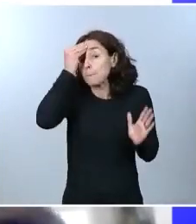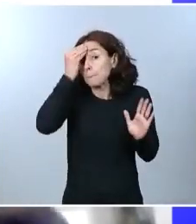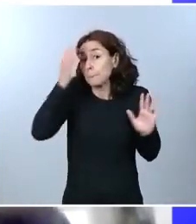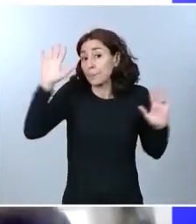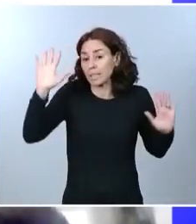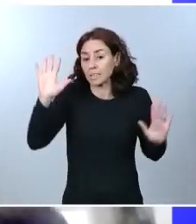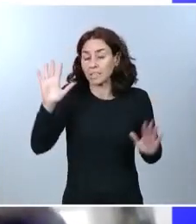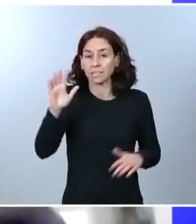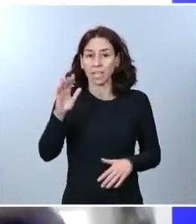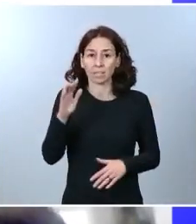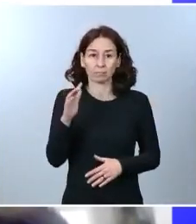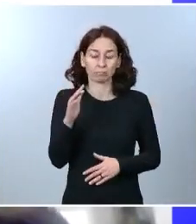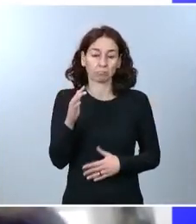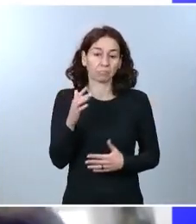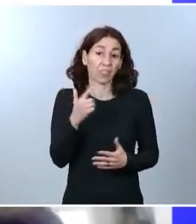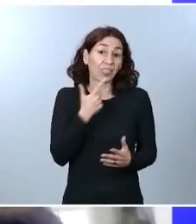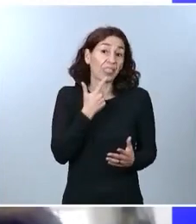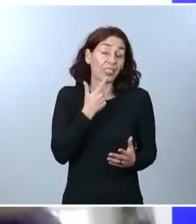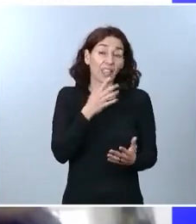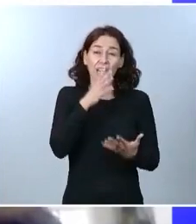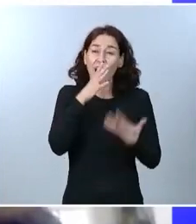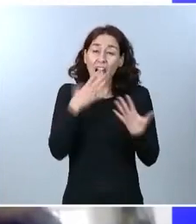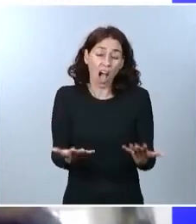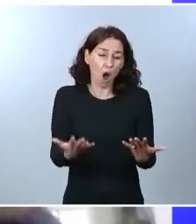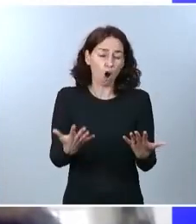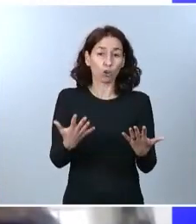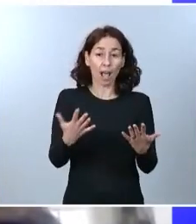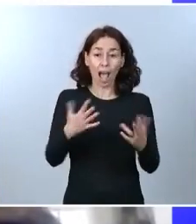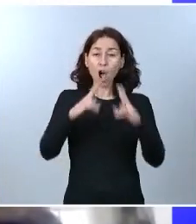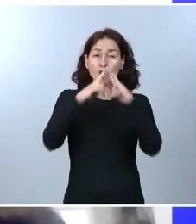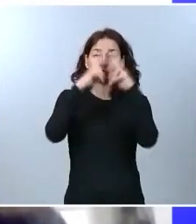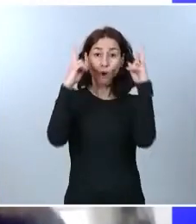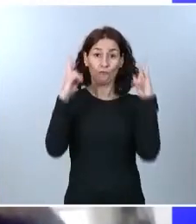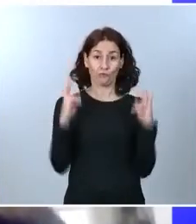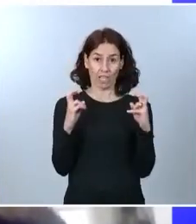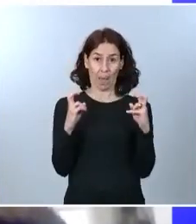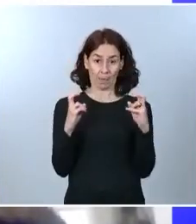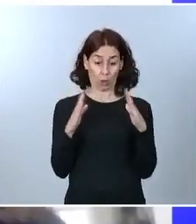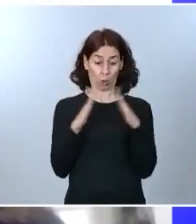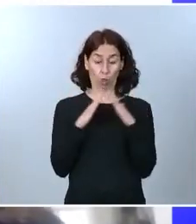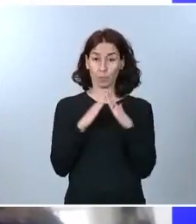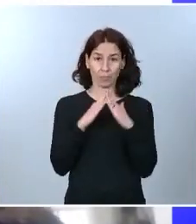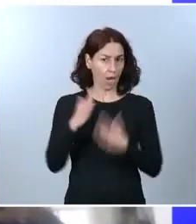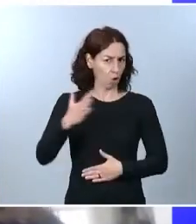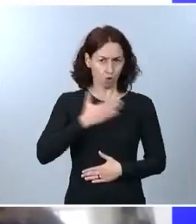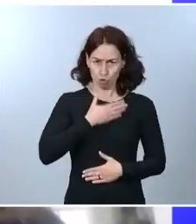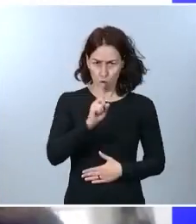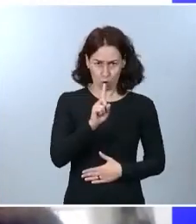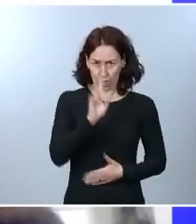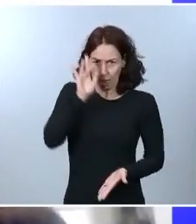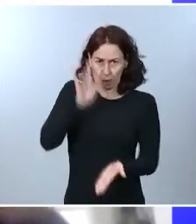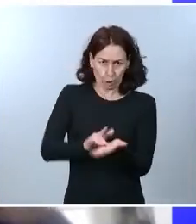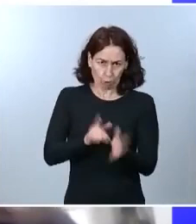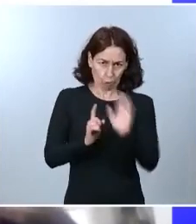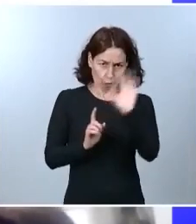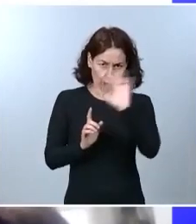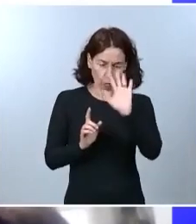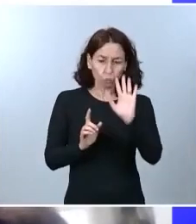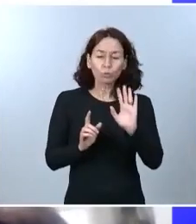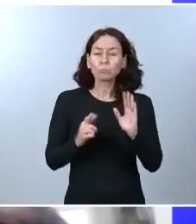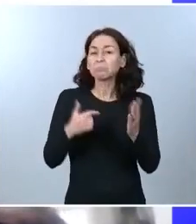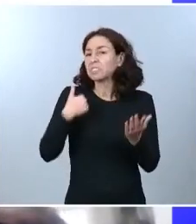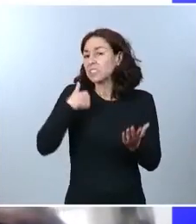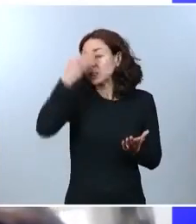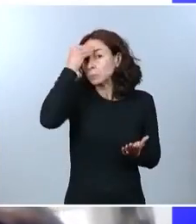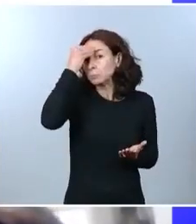quieren recurrir al confinamiento domiciliario, si se plantean establecer franjas para